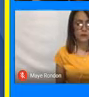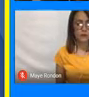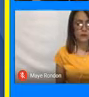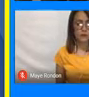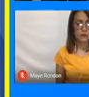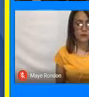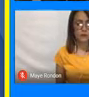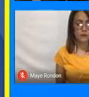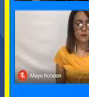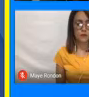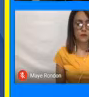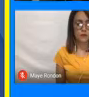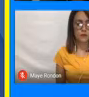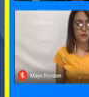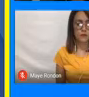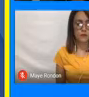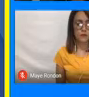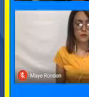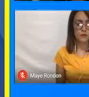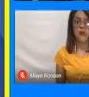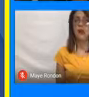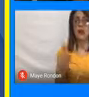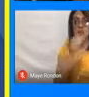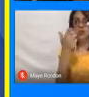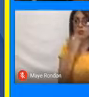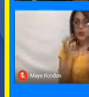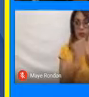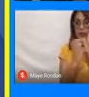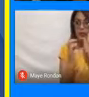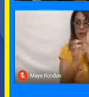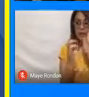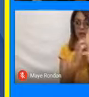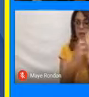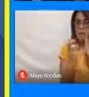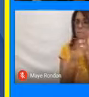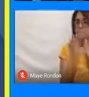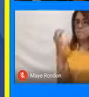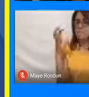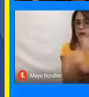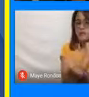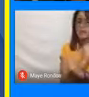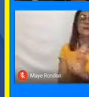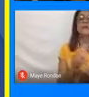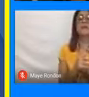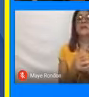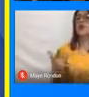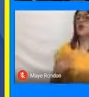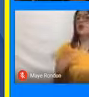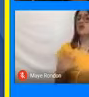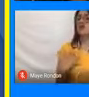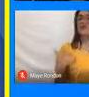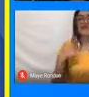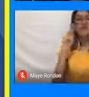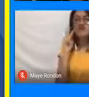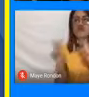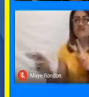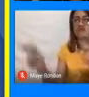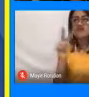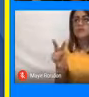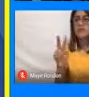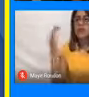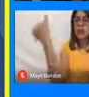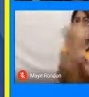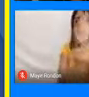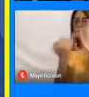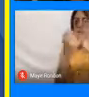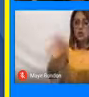Acá vemos otro ejemplo sobre el tema de percepción y el tema de cómo la imagen de